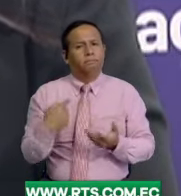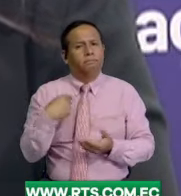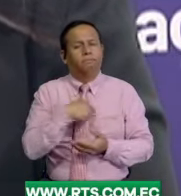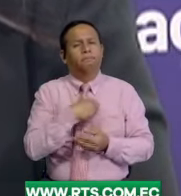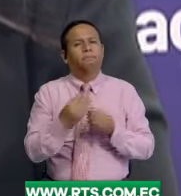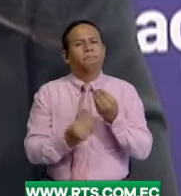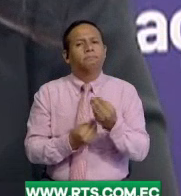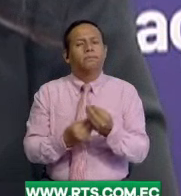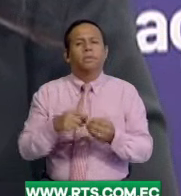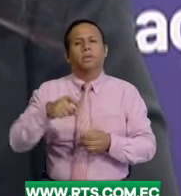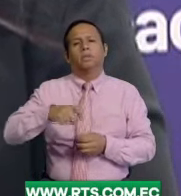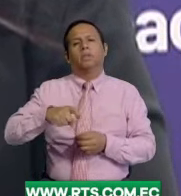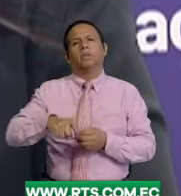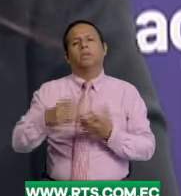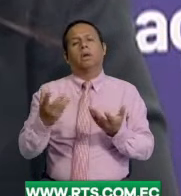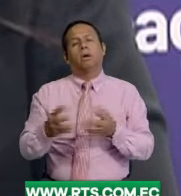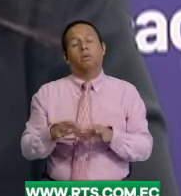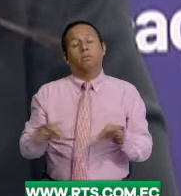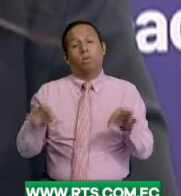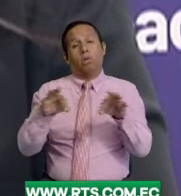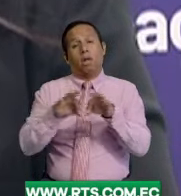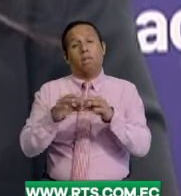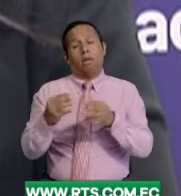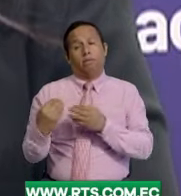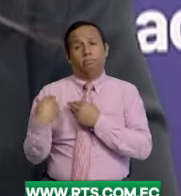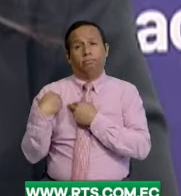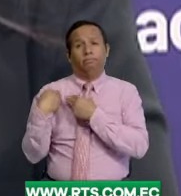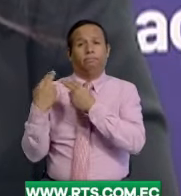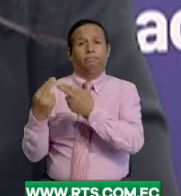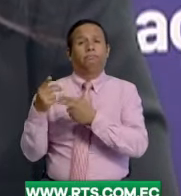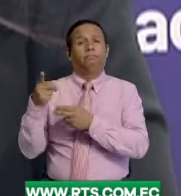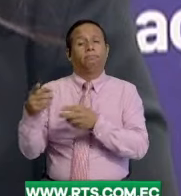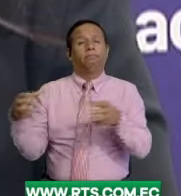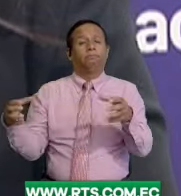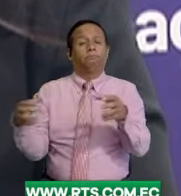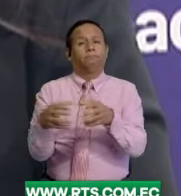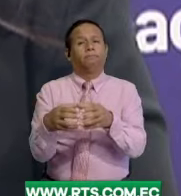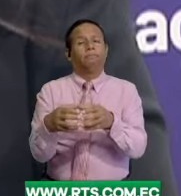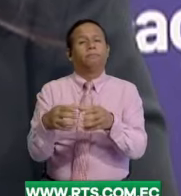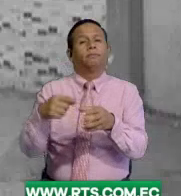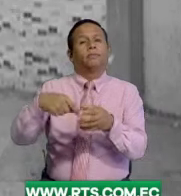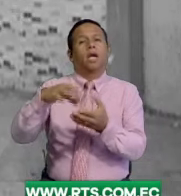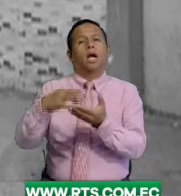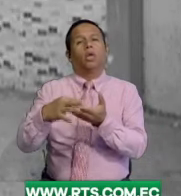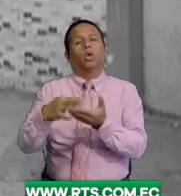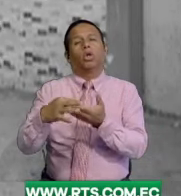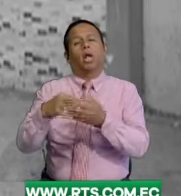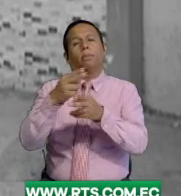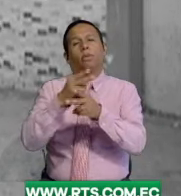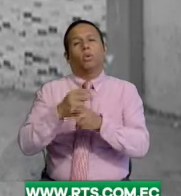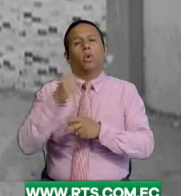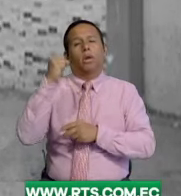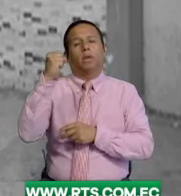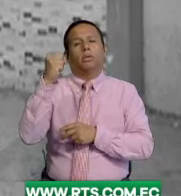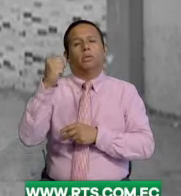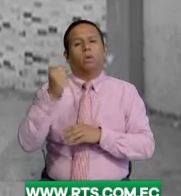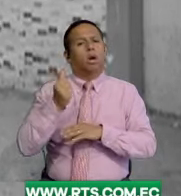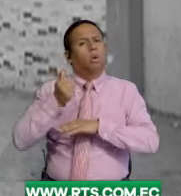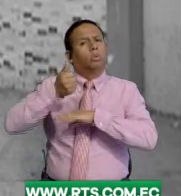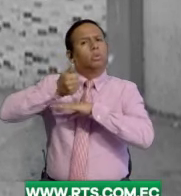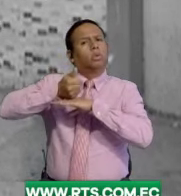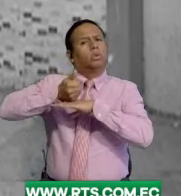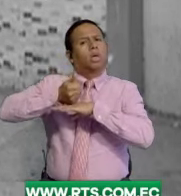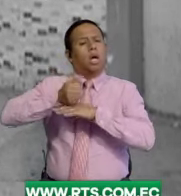nos indica es que esto tenemos que derivarlo y que lo hicimos también a la Junta Cantonal Protectora de Derechos. Las autoridades del colegio no se han